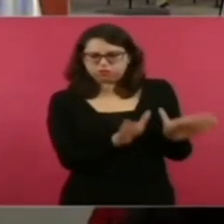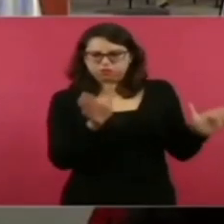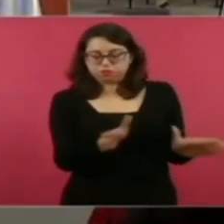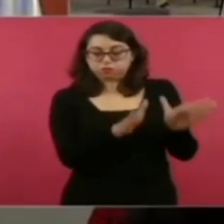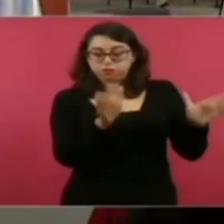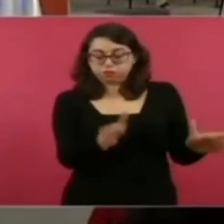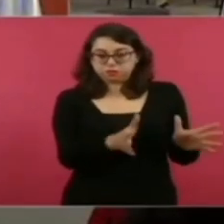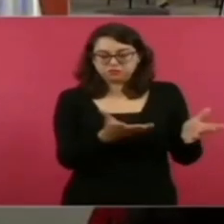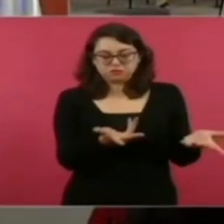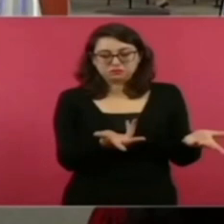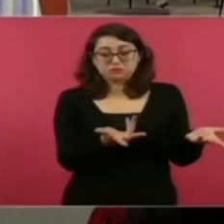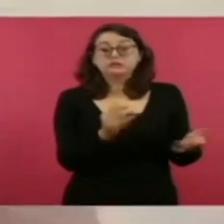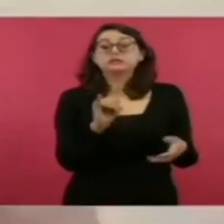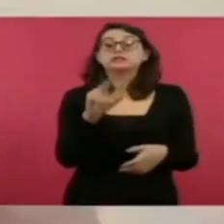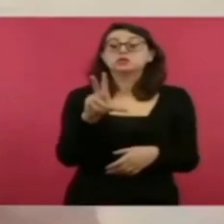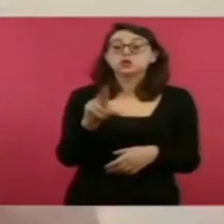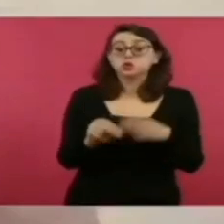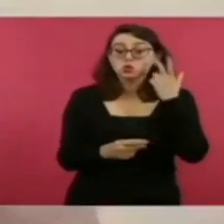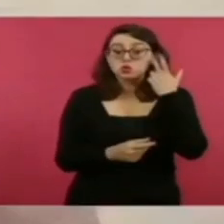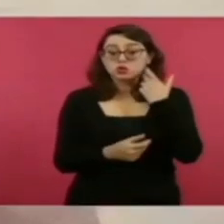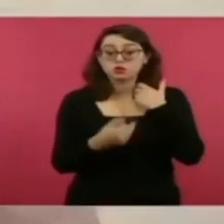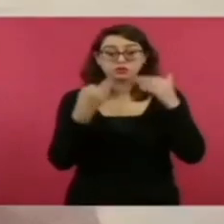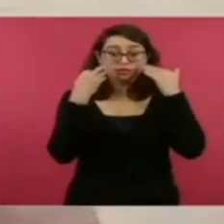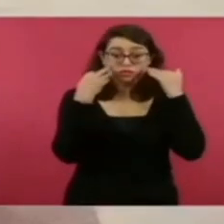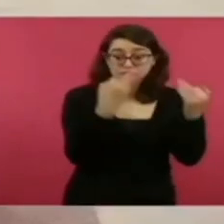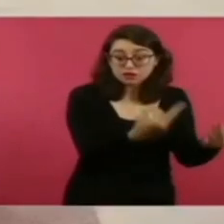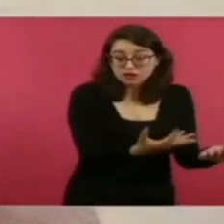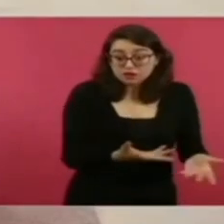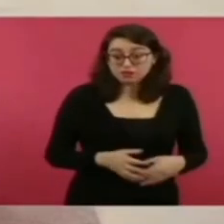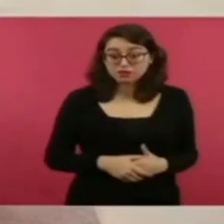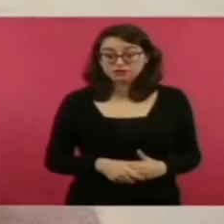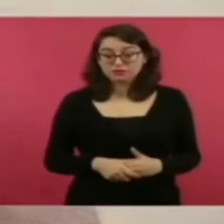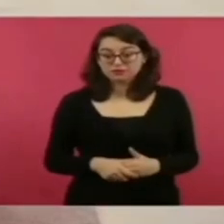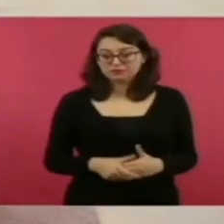porque son predecibles y obvios